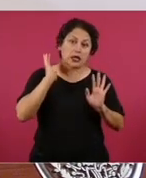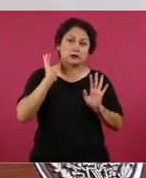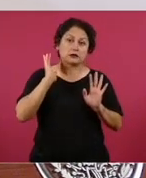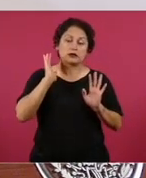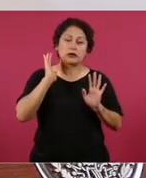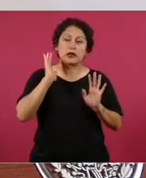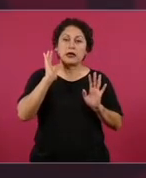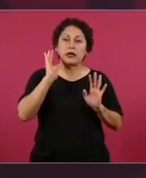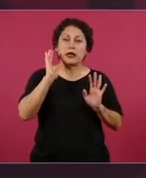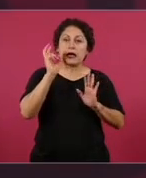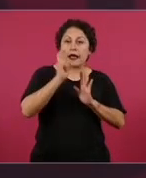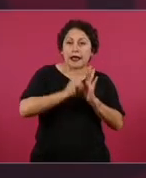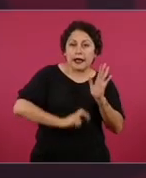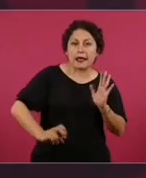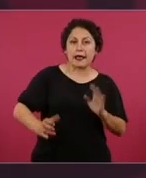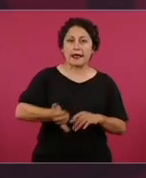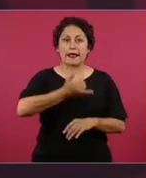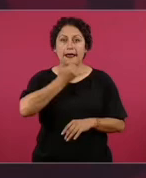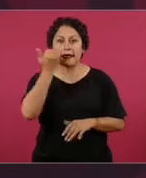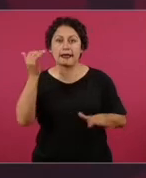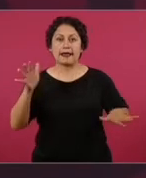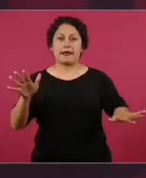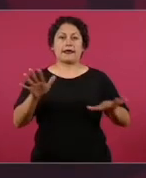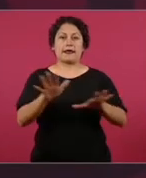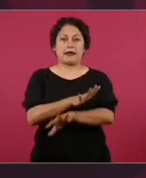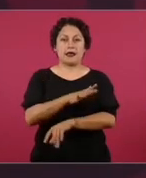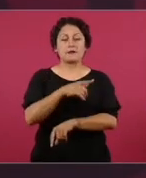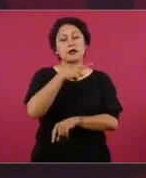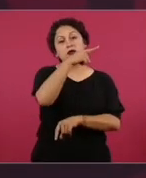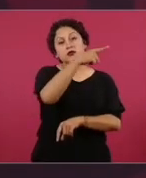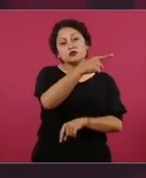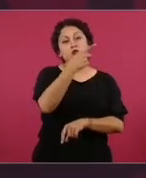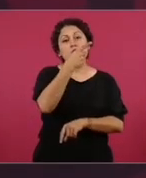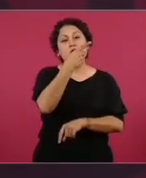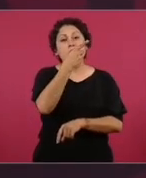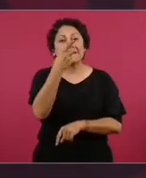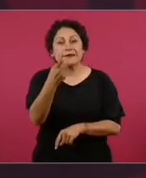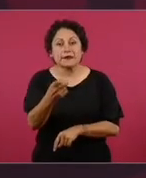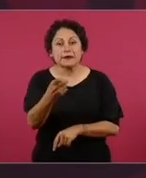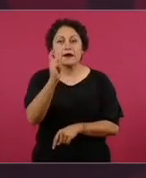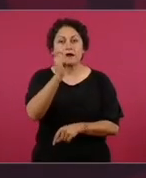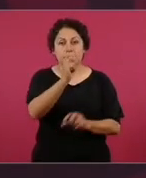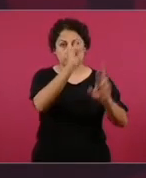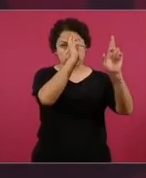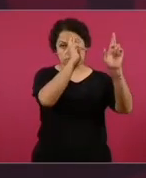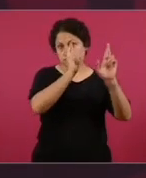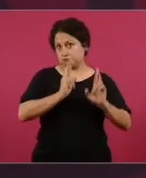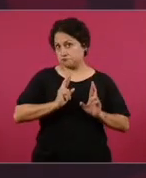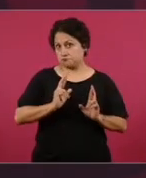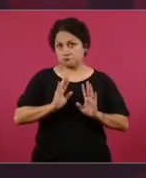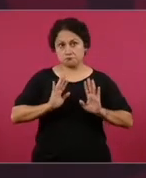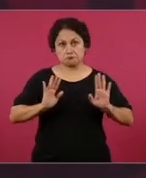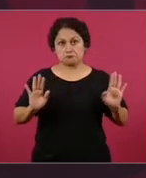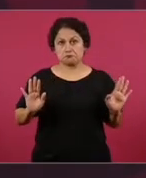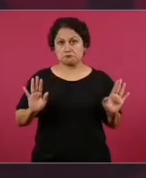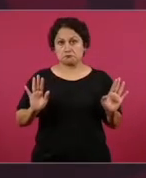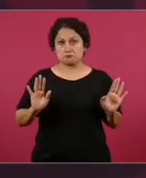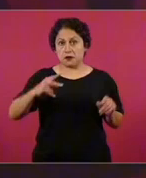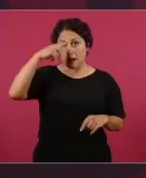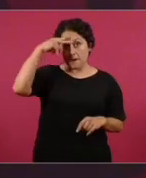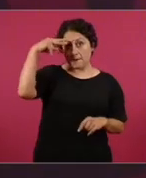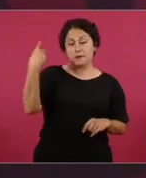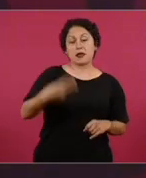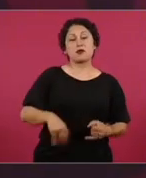de que van a hacer respetos de la independencia de